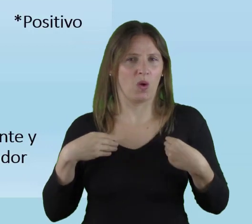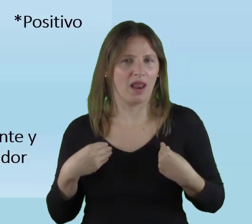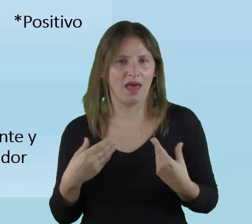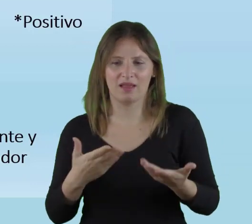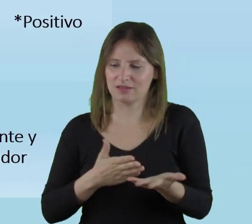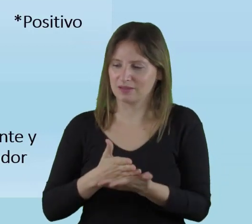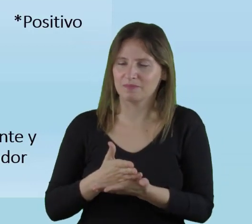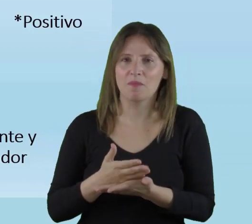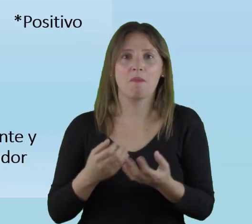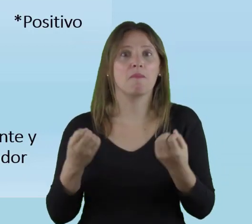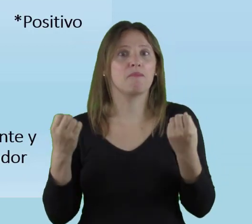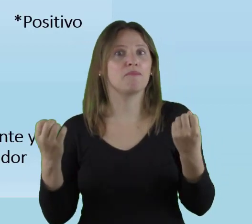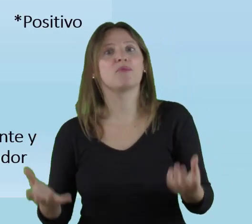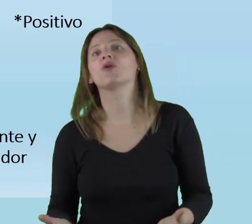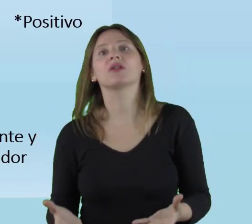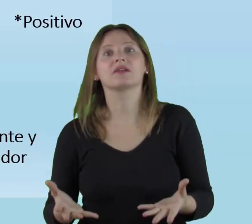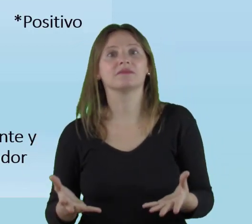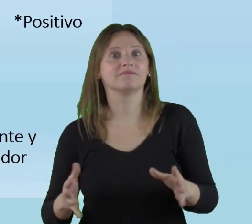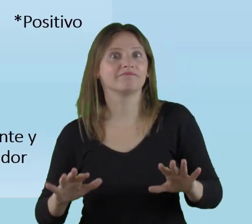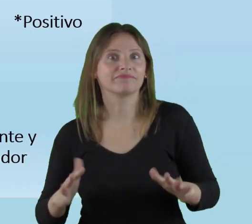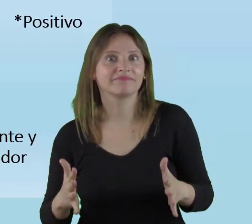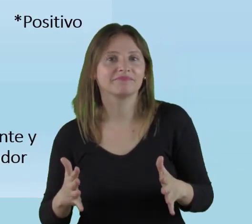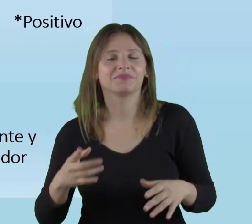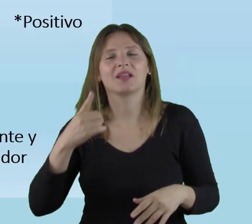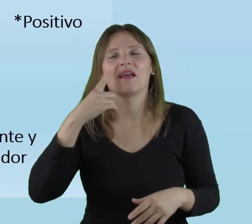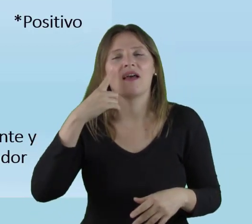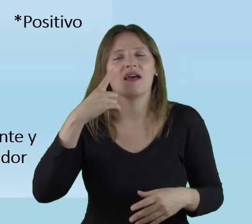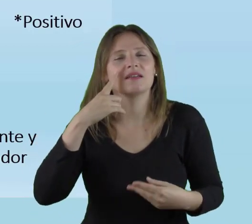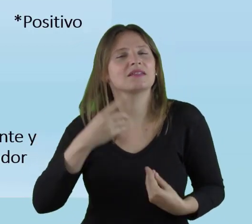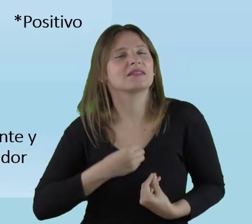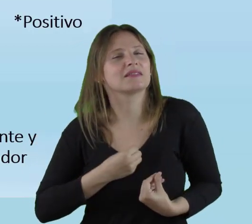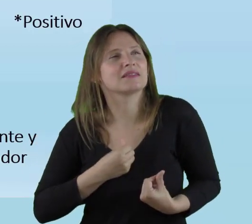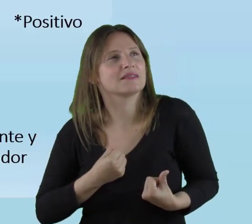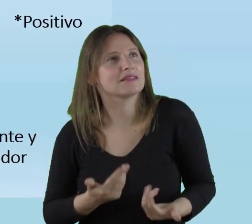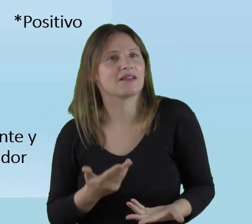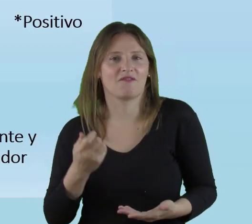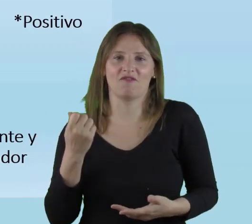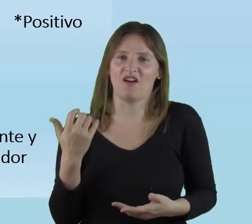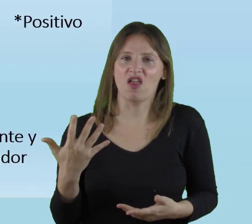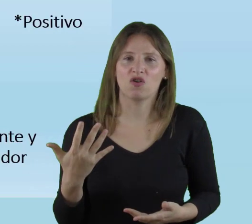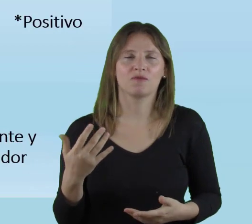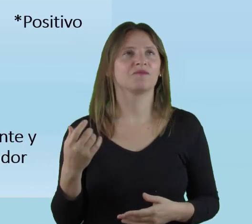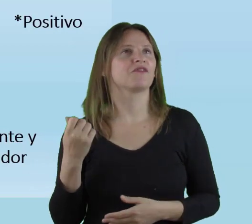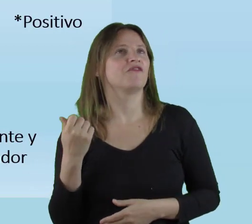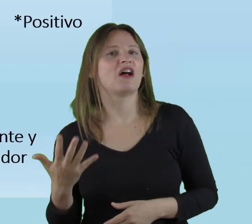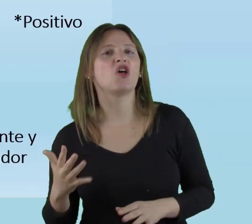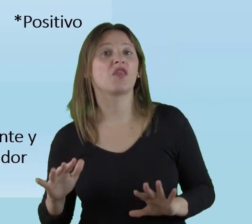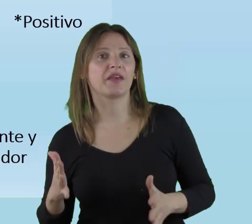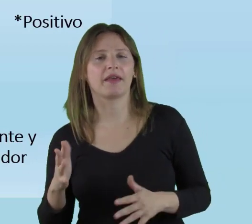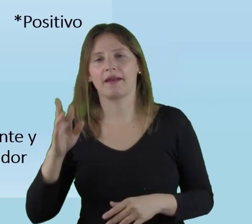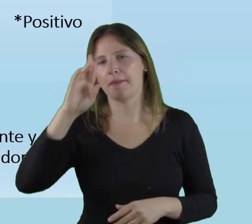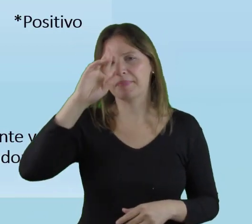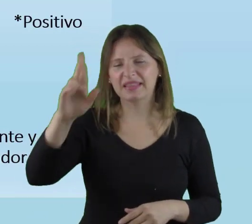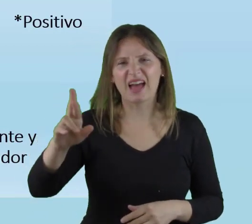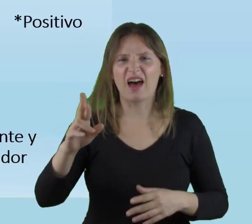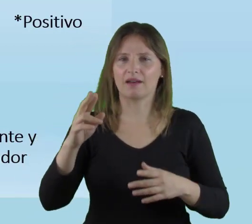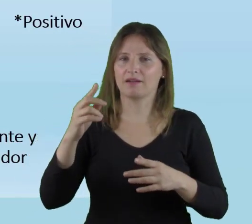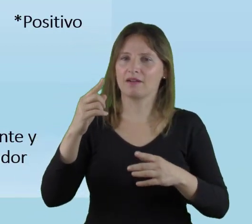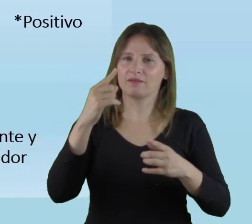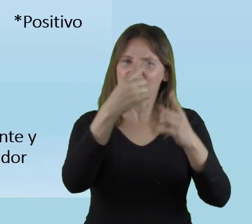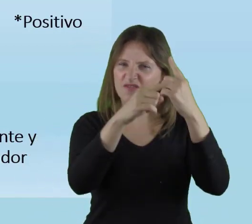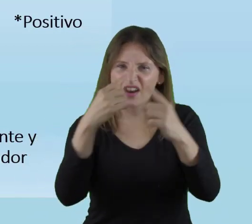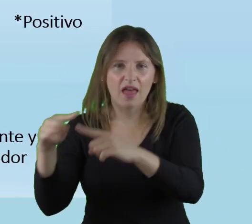escuela. ¿Por qué? Porque se trata de vivenciar cada valor. El valor del respeto a las